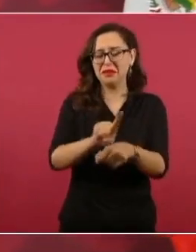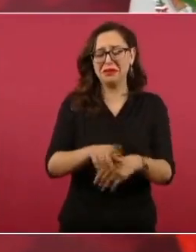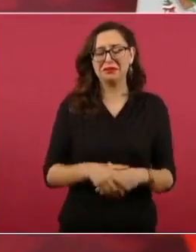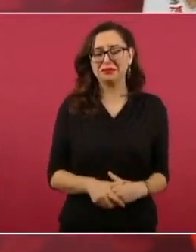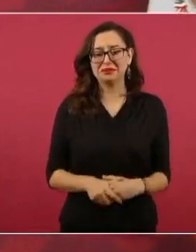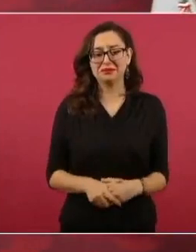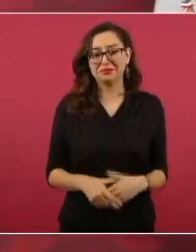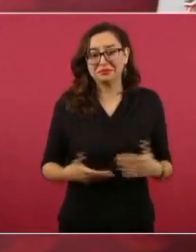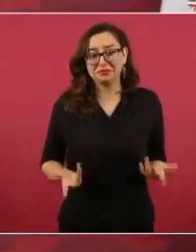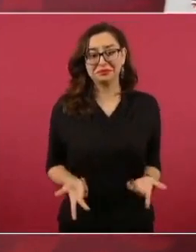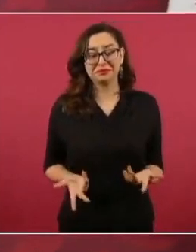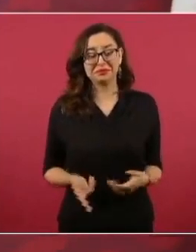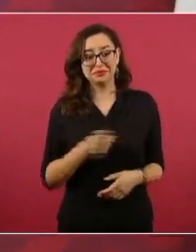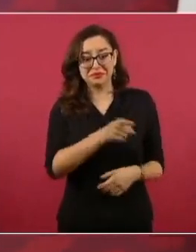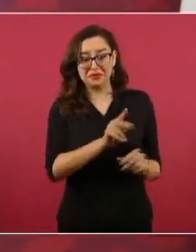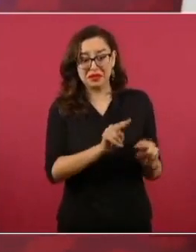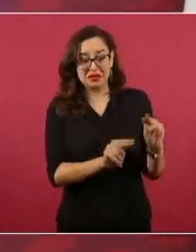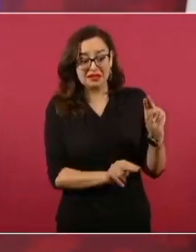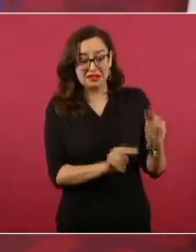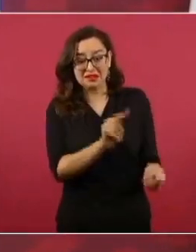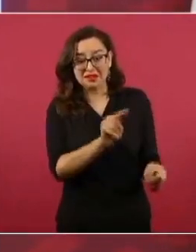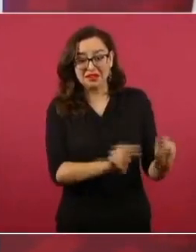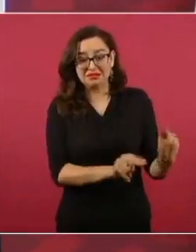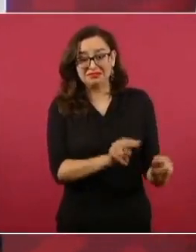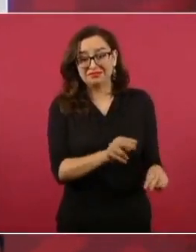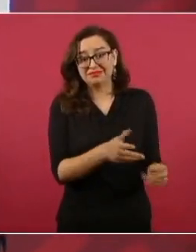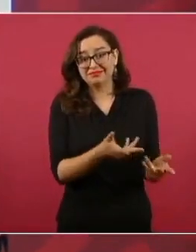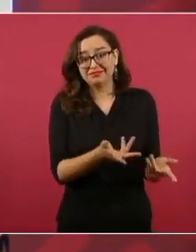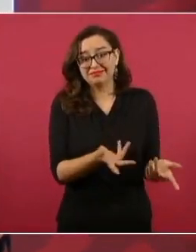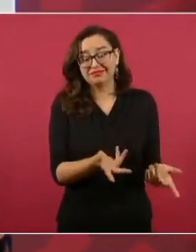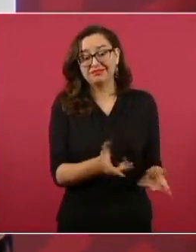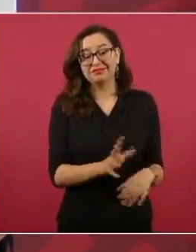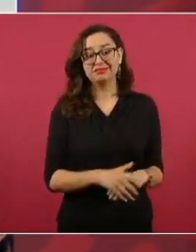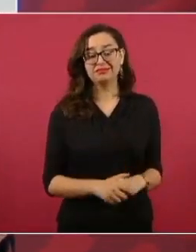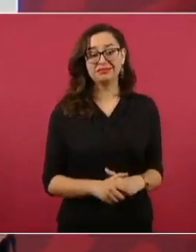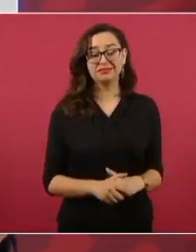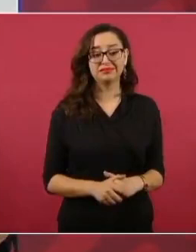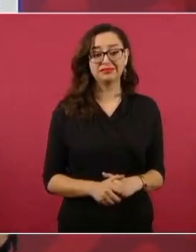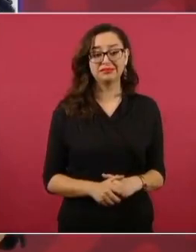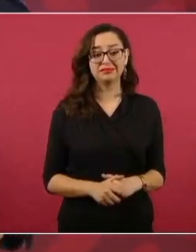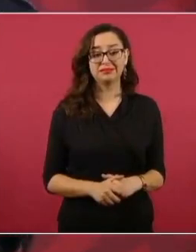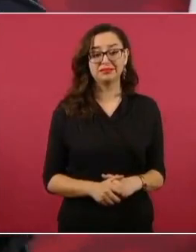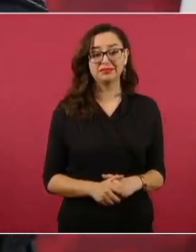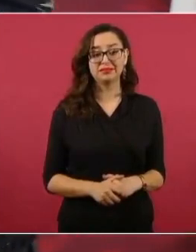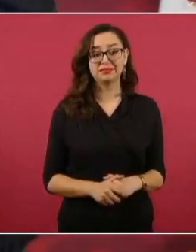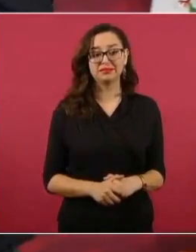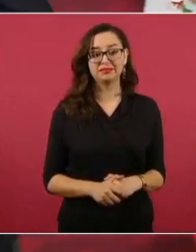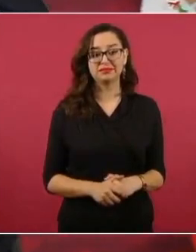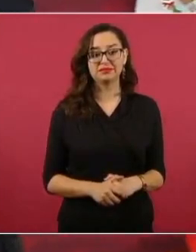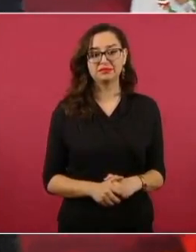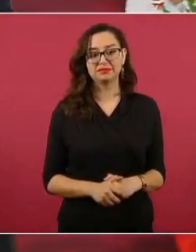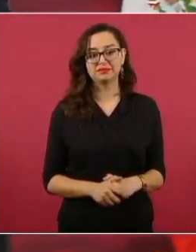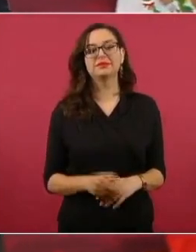este nivel académico es Otto Granados,